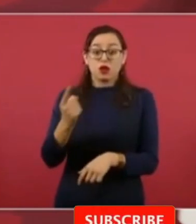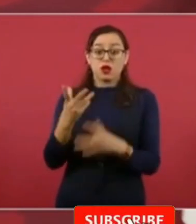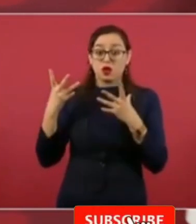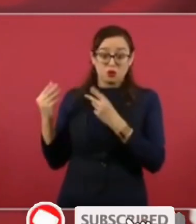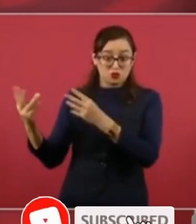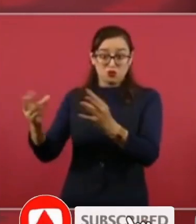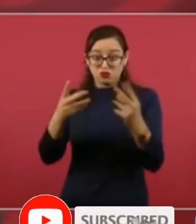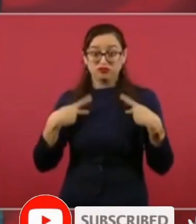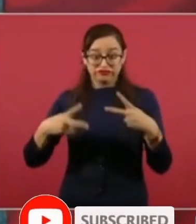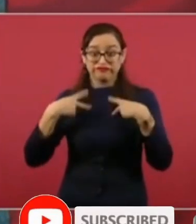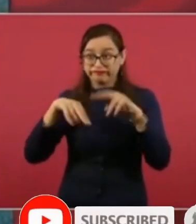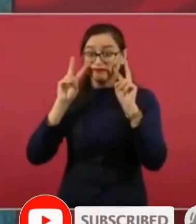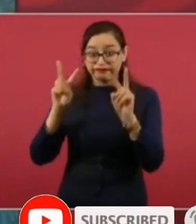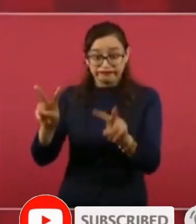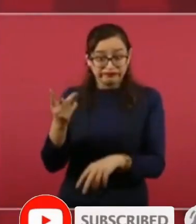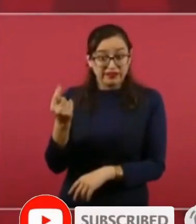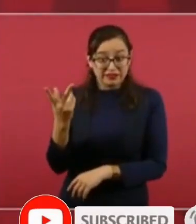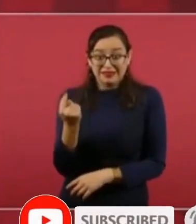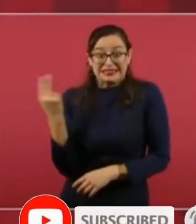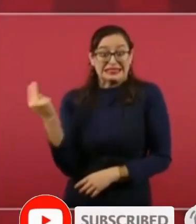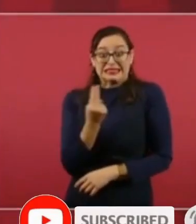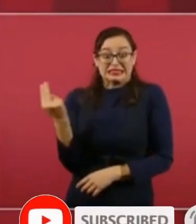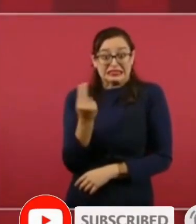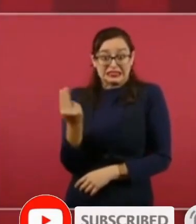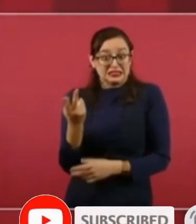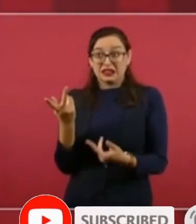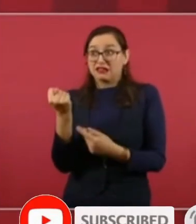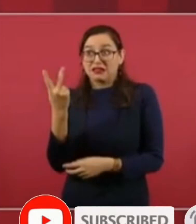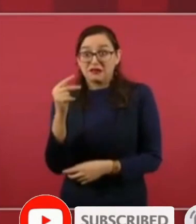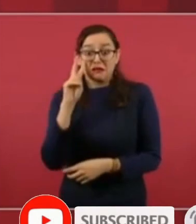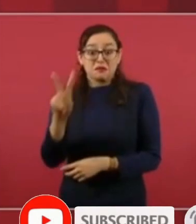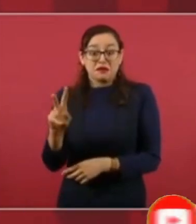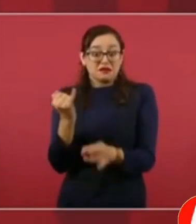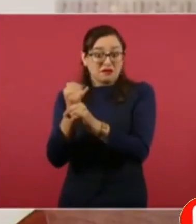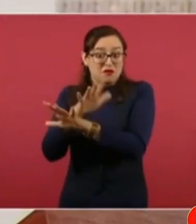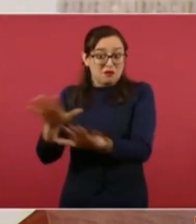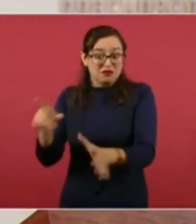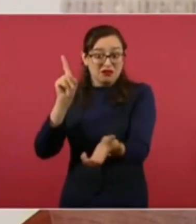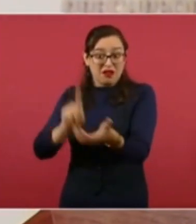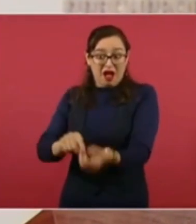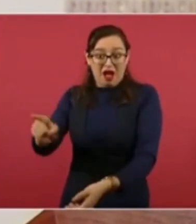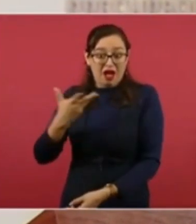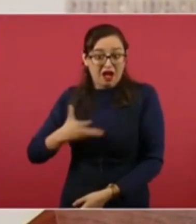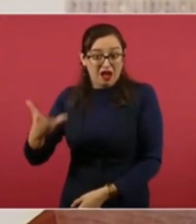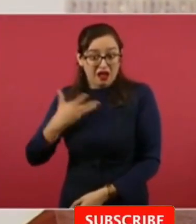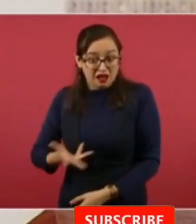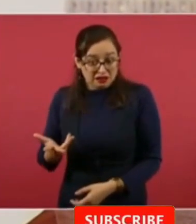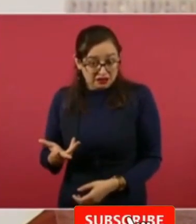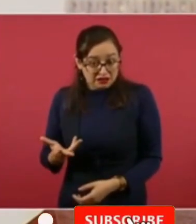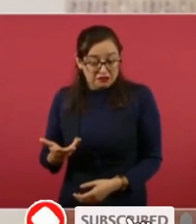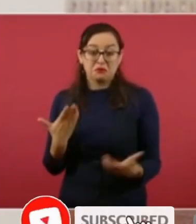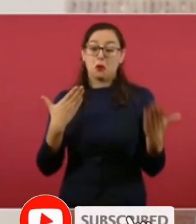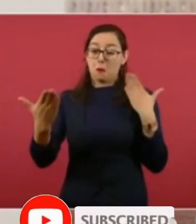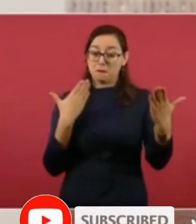recibían anteriormente es proporcionalmente mucho